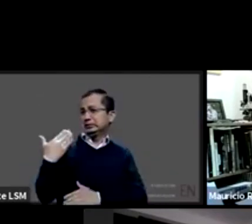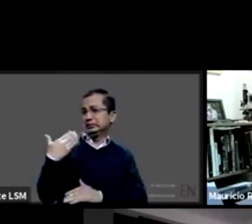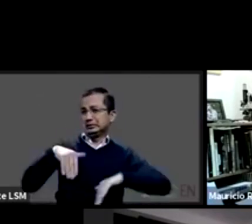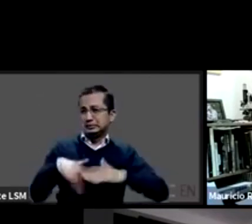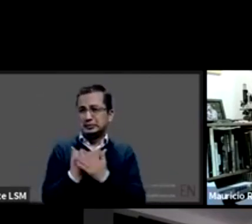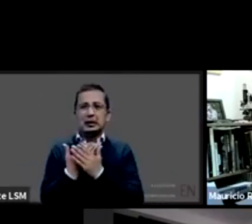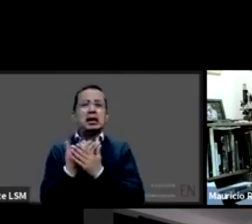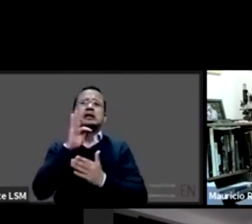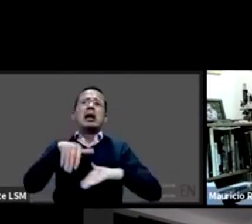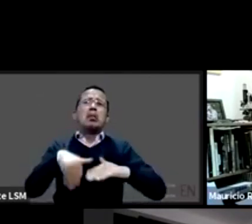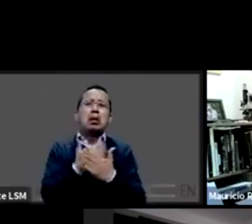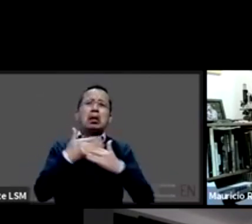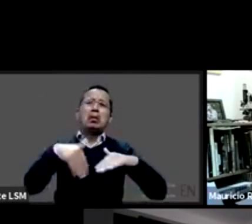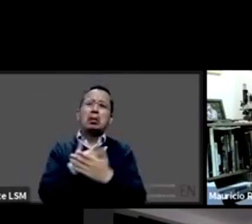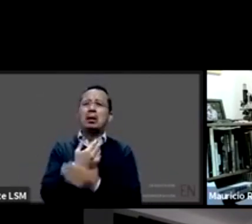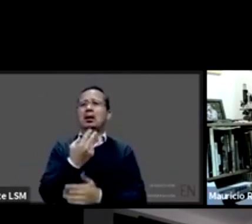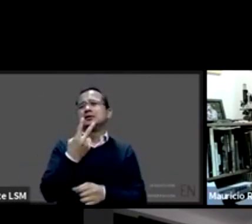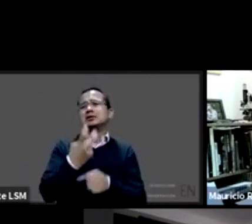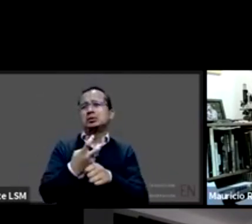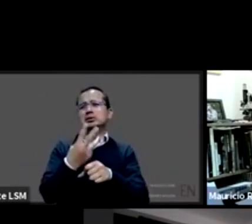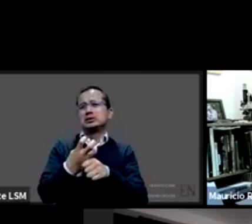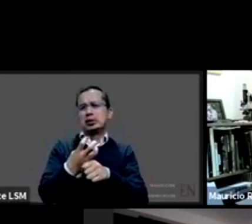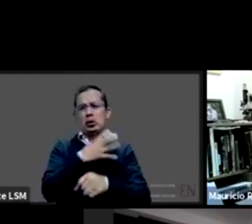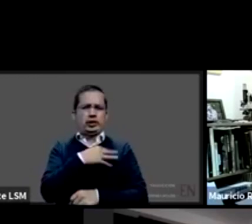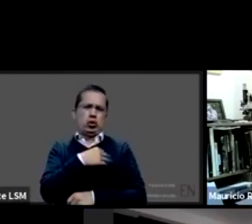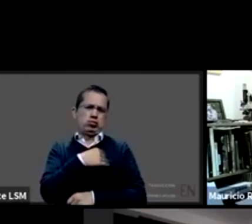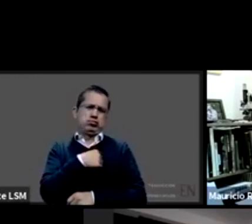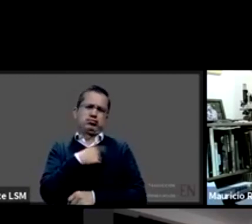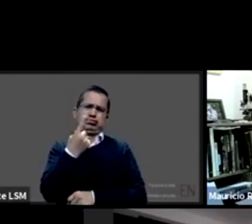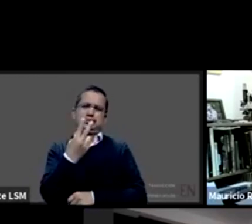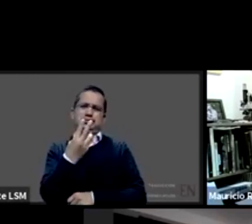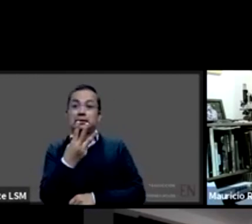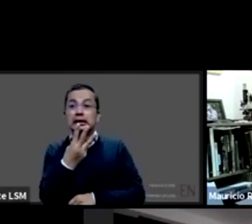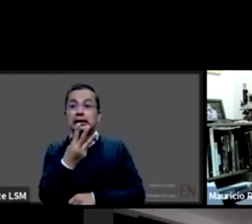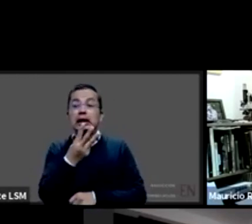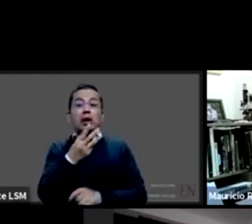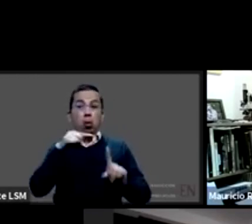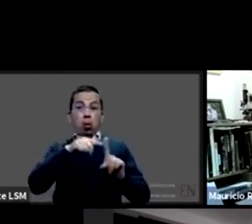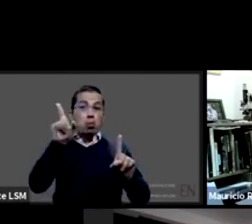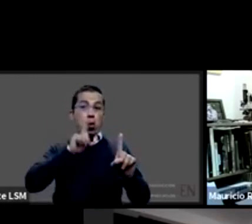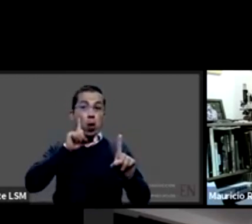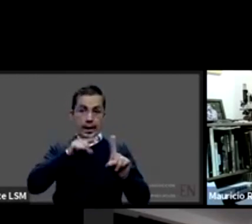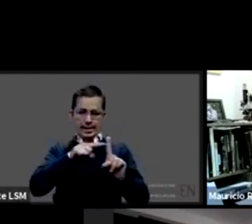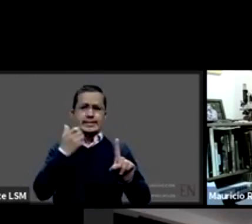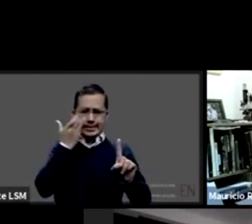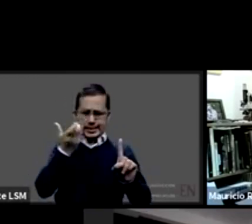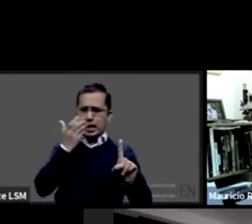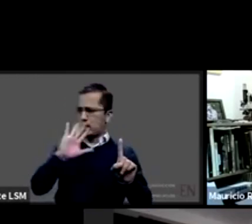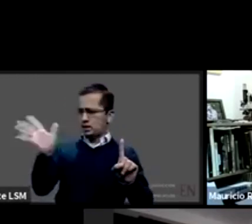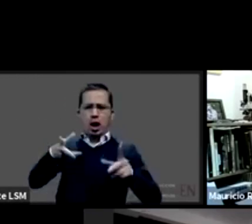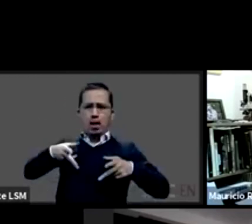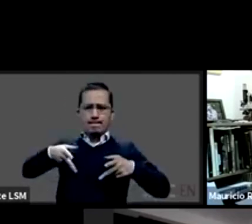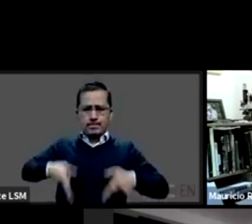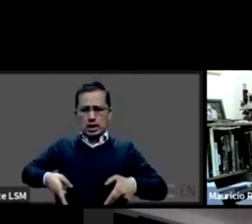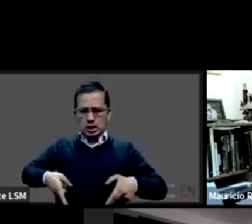quinto hijo que es sorda y que quiere una oclusión tubárica